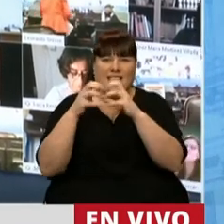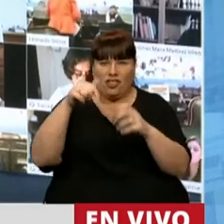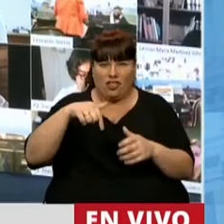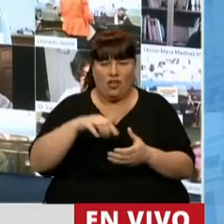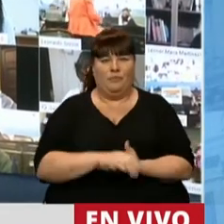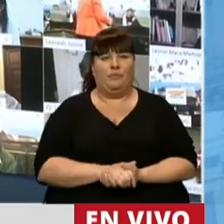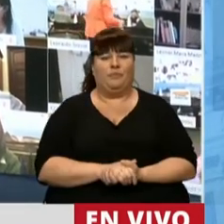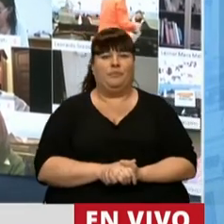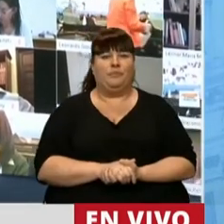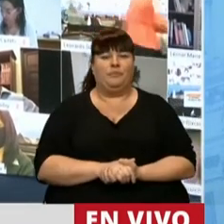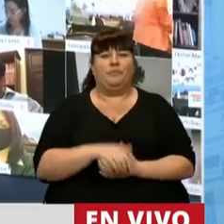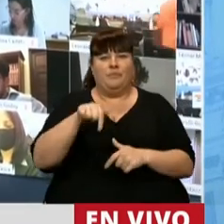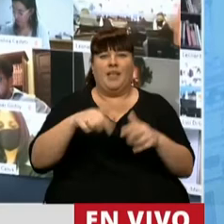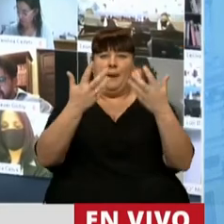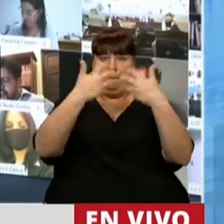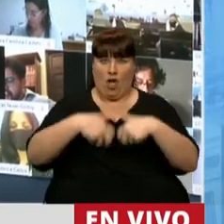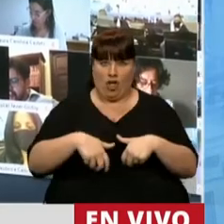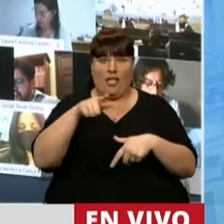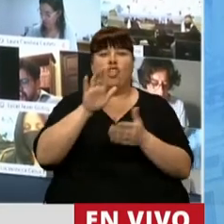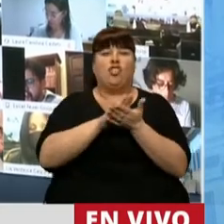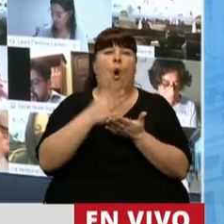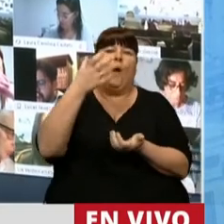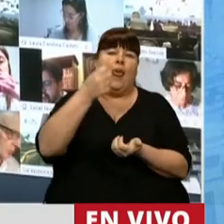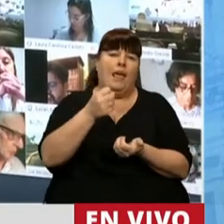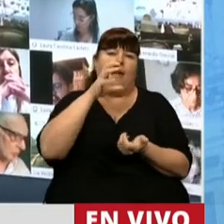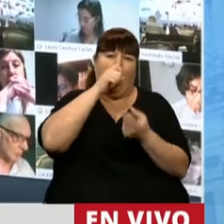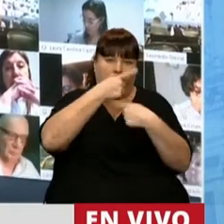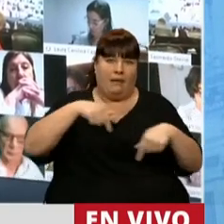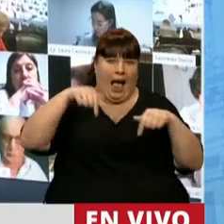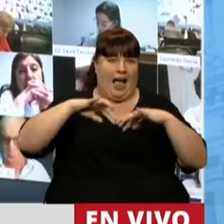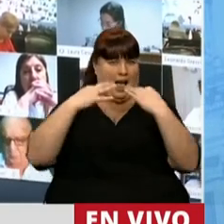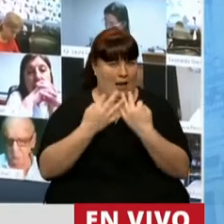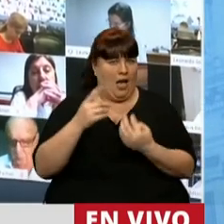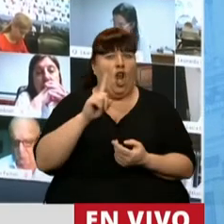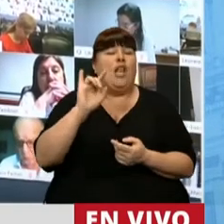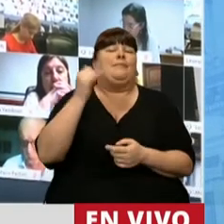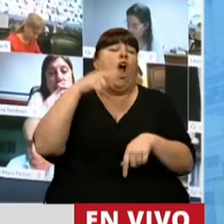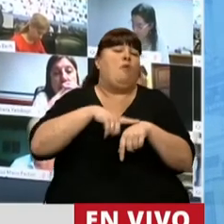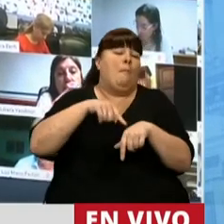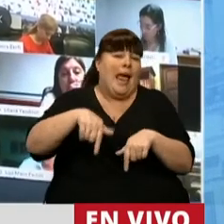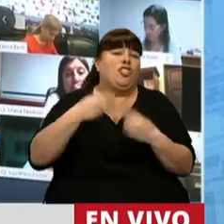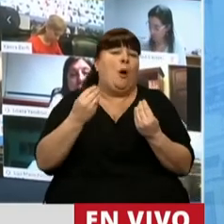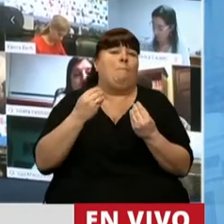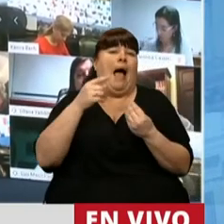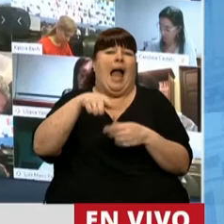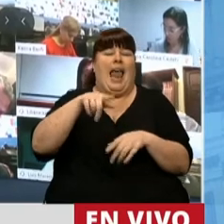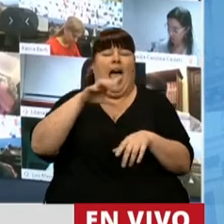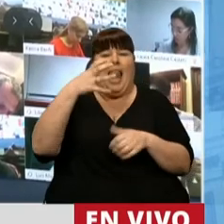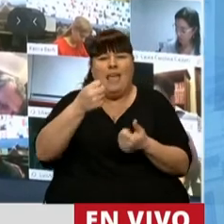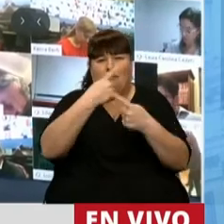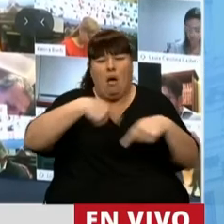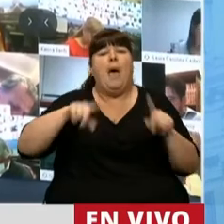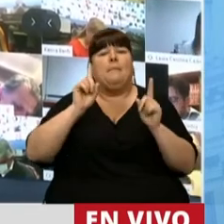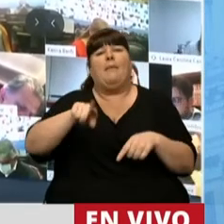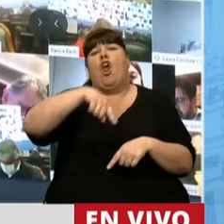este proyecto de la citricultura en la Cámara. No es el mejor momento para la citricultura, como así